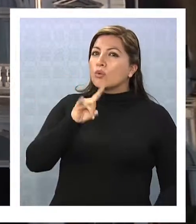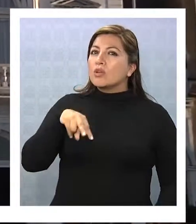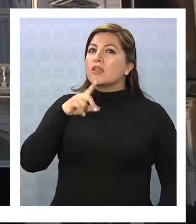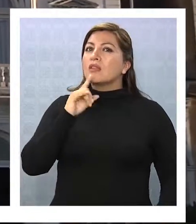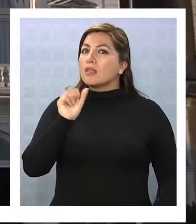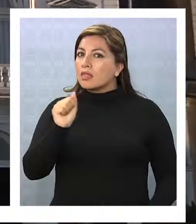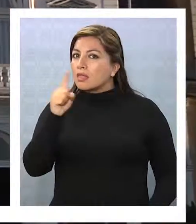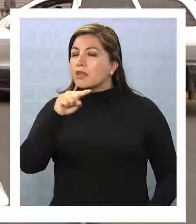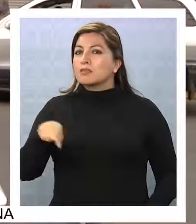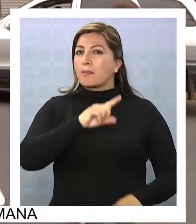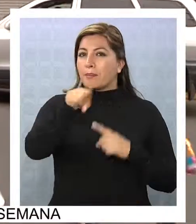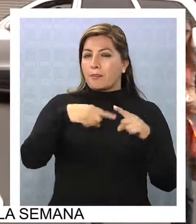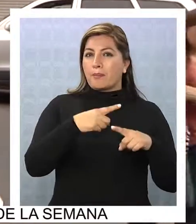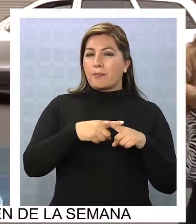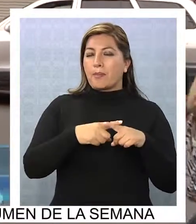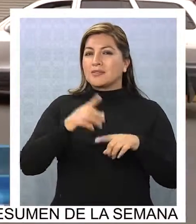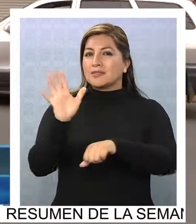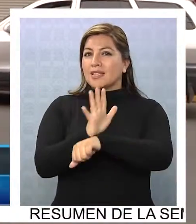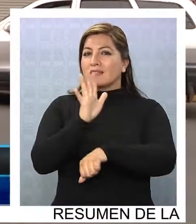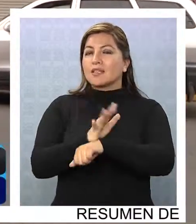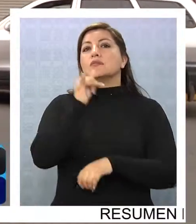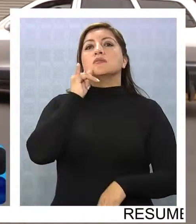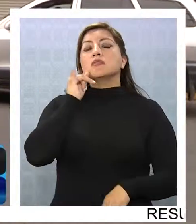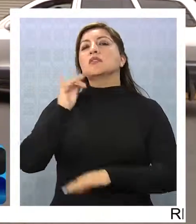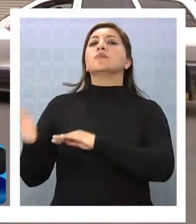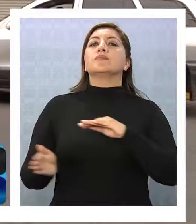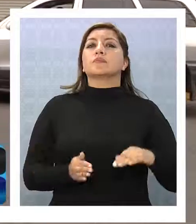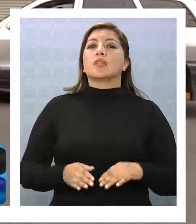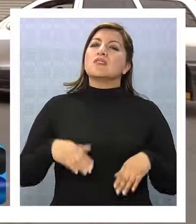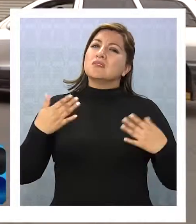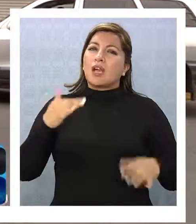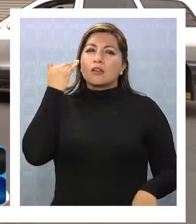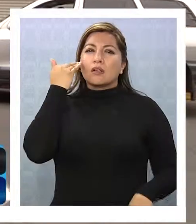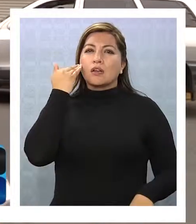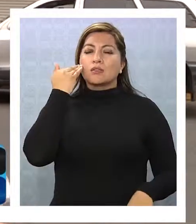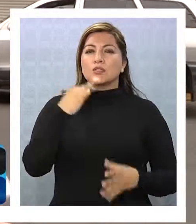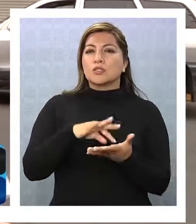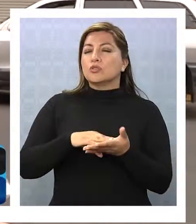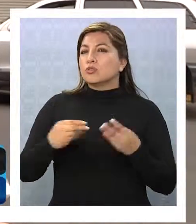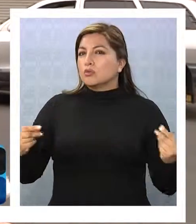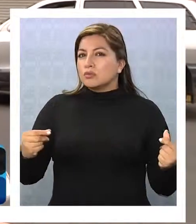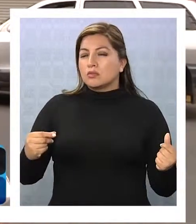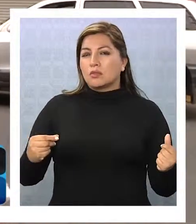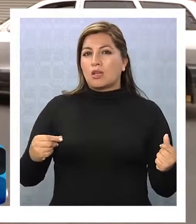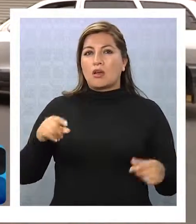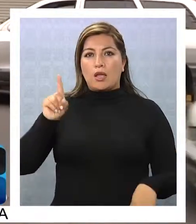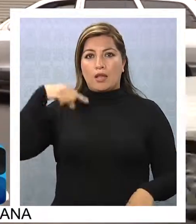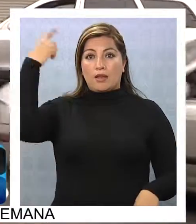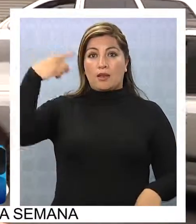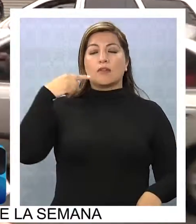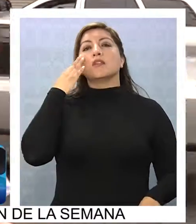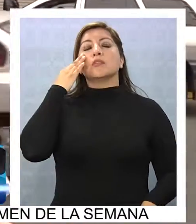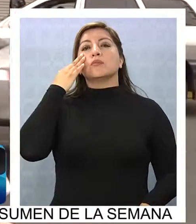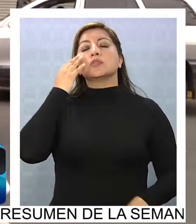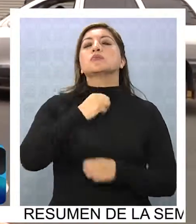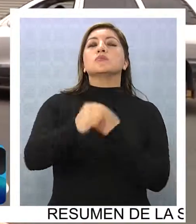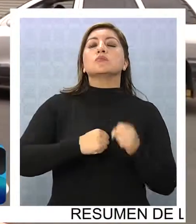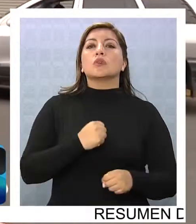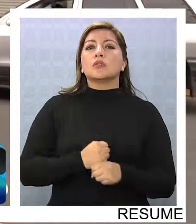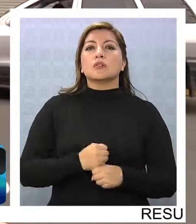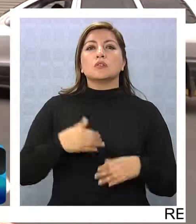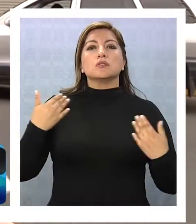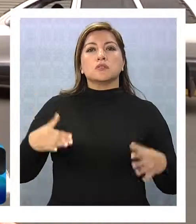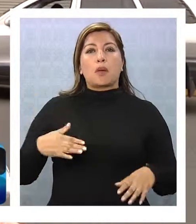Estarían solucionados, digamos, los problemas administrativos aproximadamente en abril del próximo año, o sea, abril, mayo del 2015